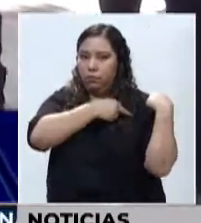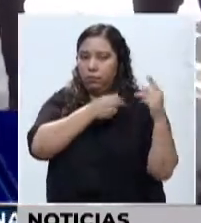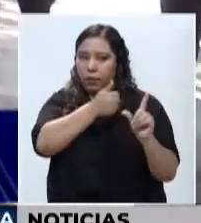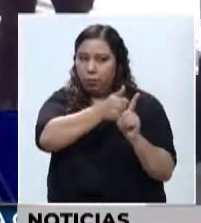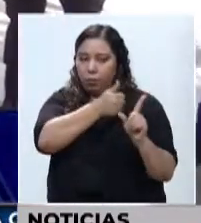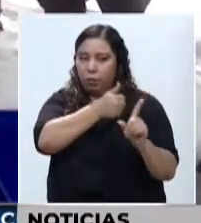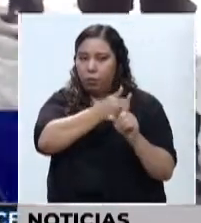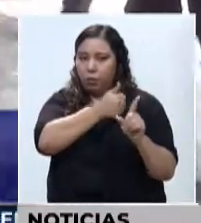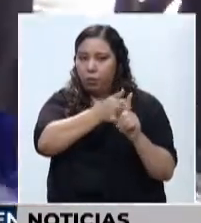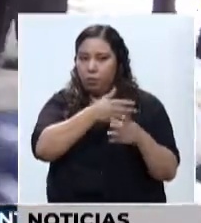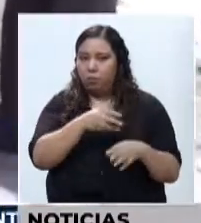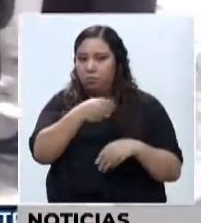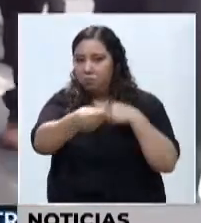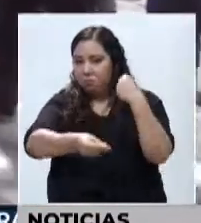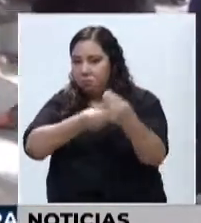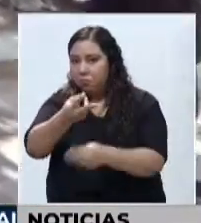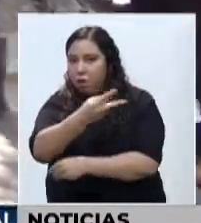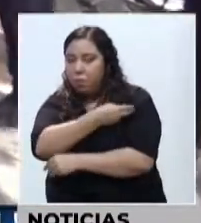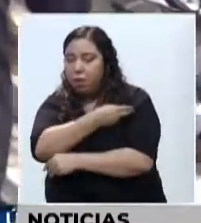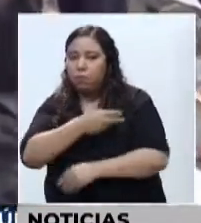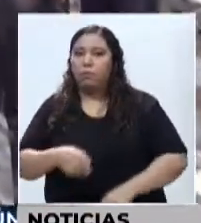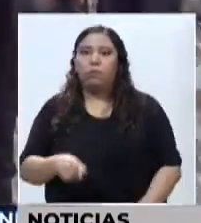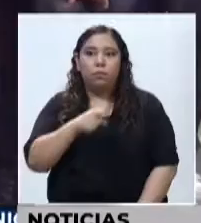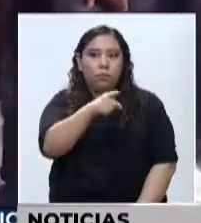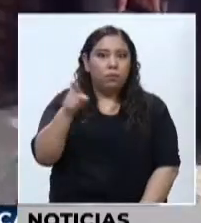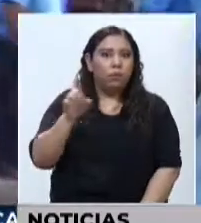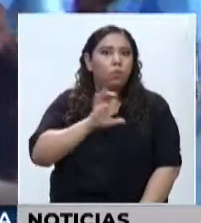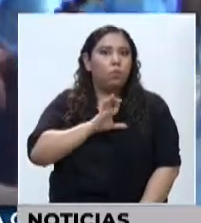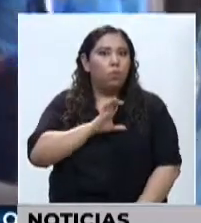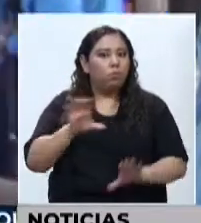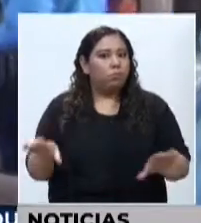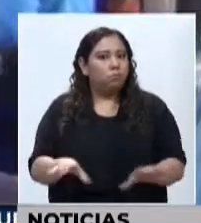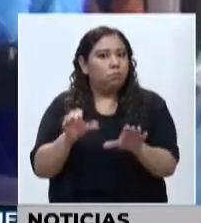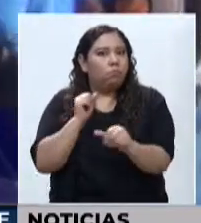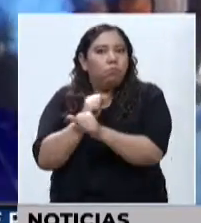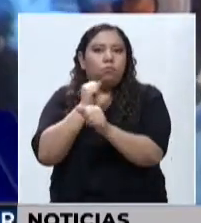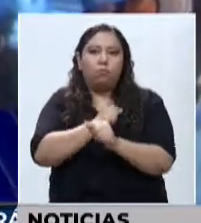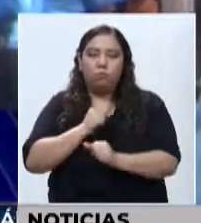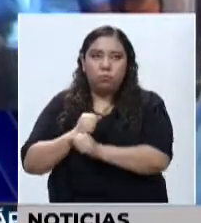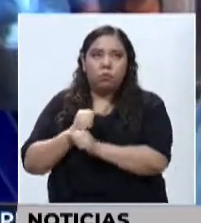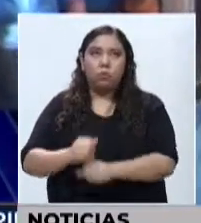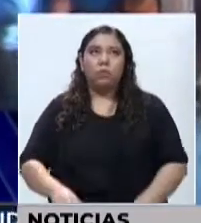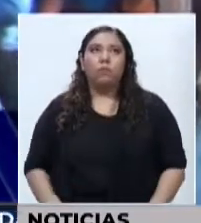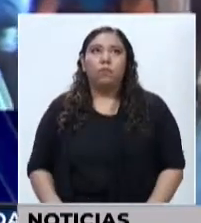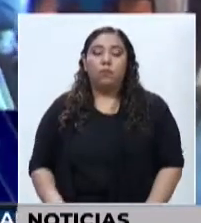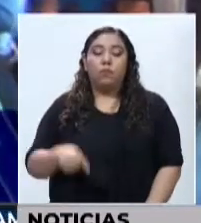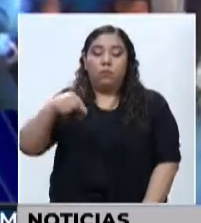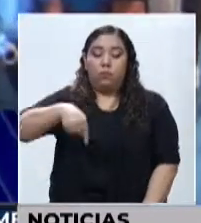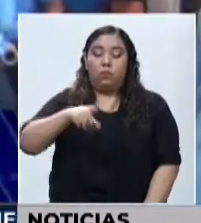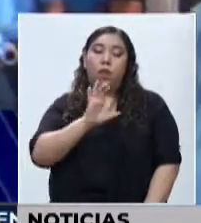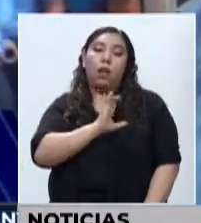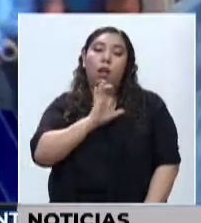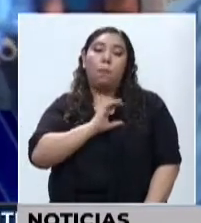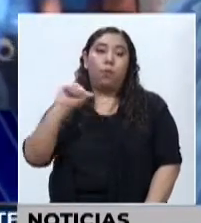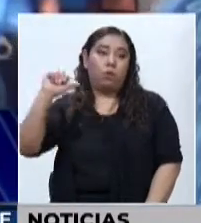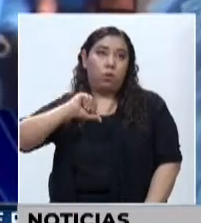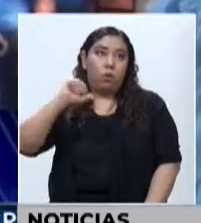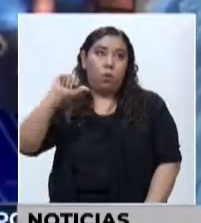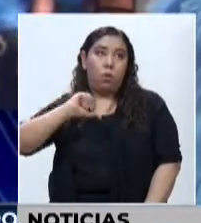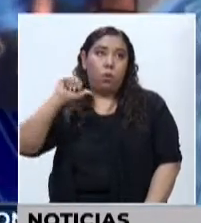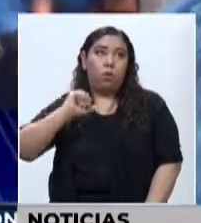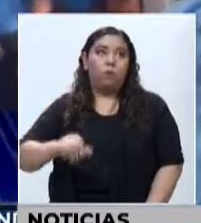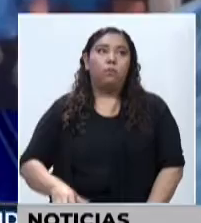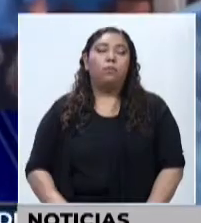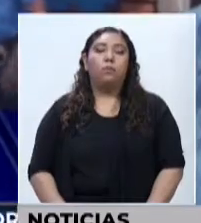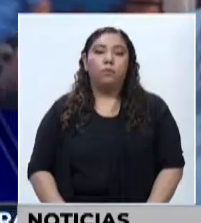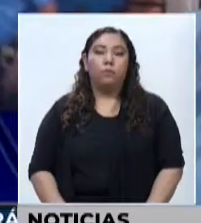Seguridad Social, por considerar que están en primera línea. Pues la Policía Nacional el día de hoy se